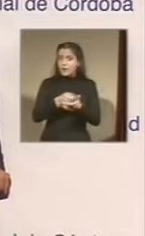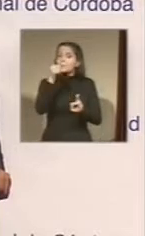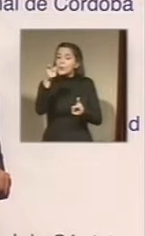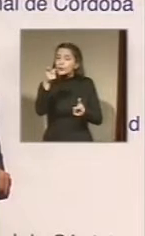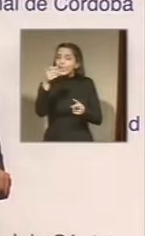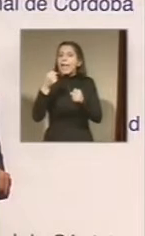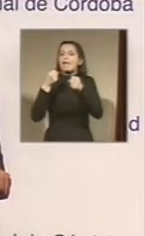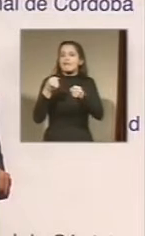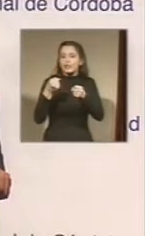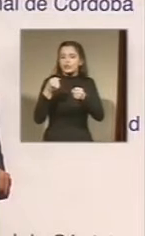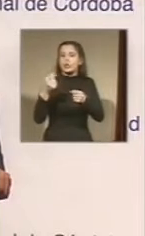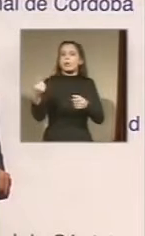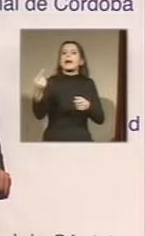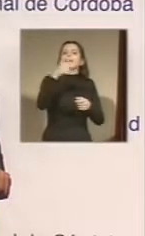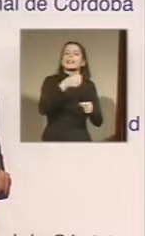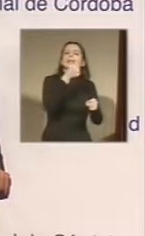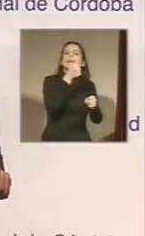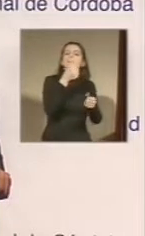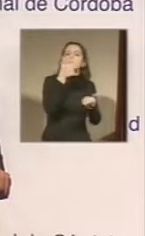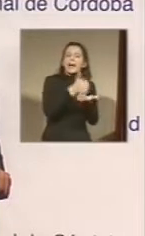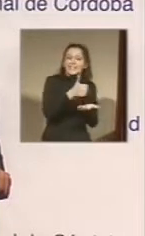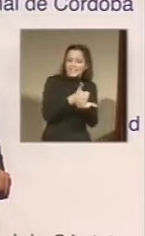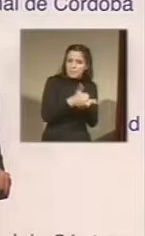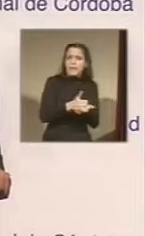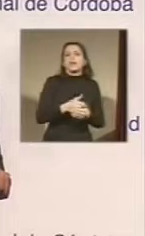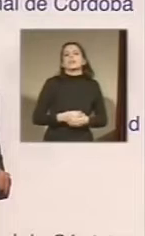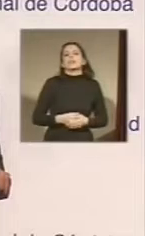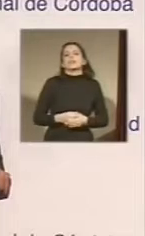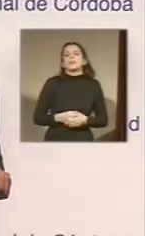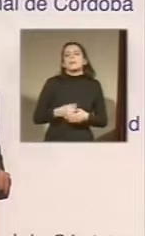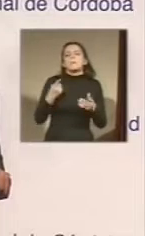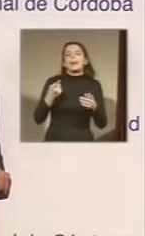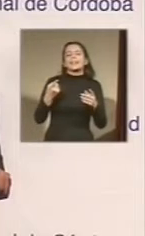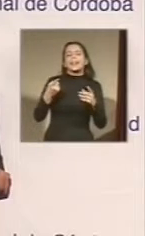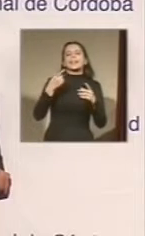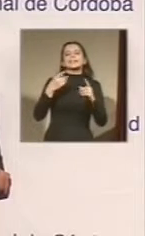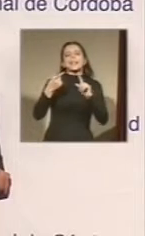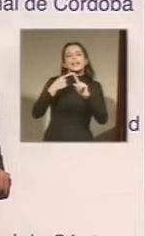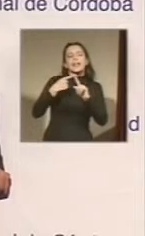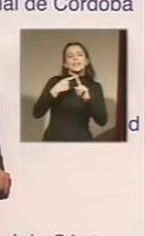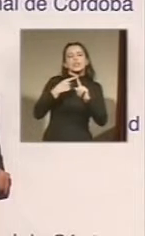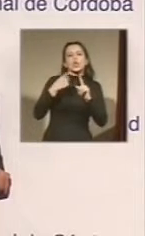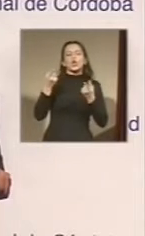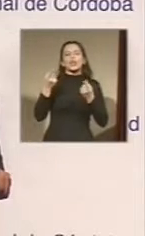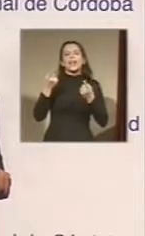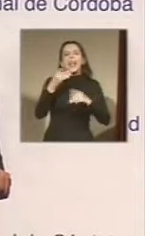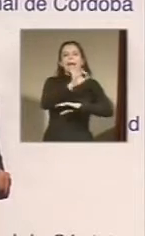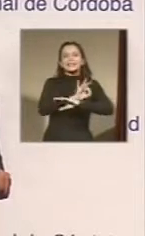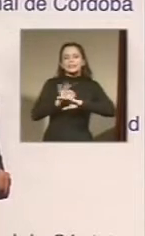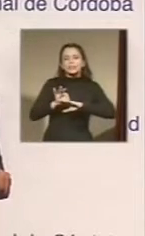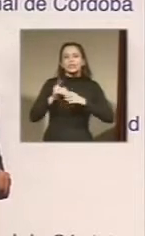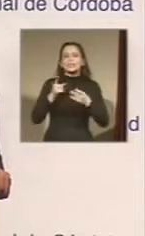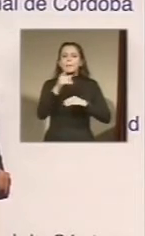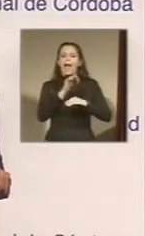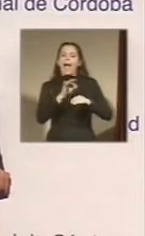participar en la construcción, vas a tener que tener relación con el arquitecto que te va a diseñar la casa, vas a tener relación